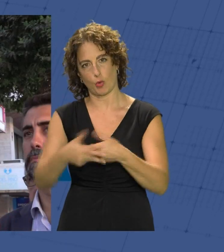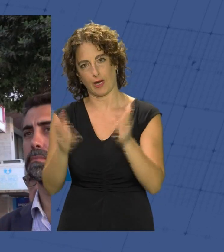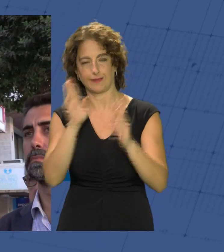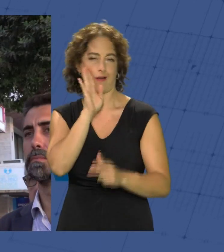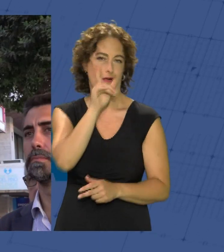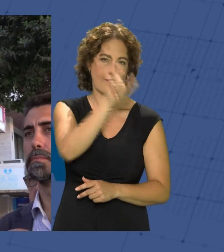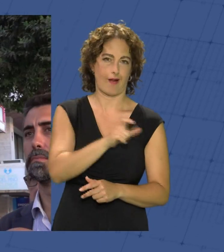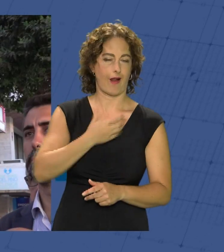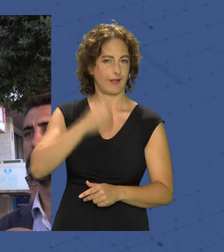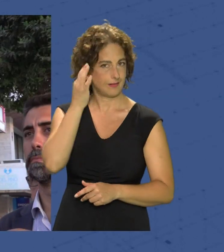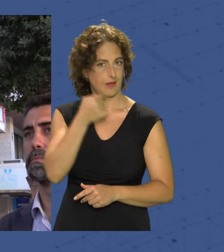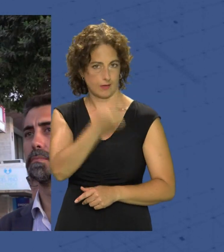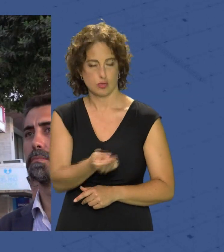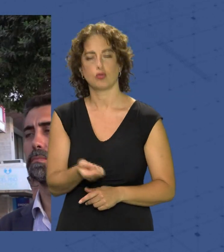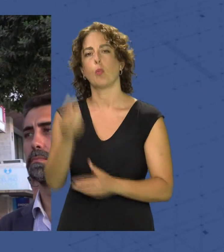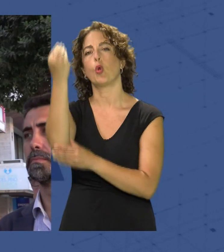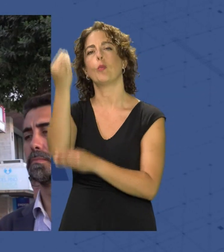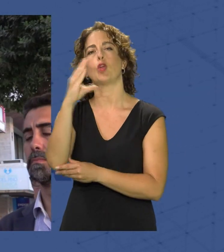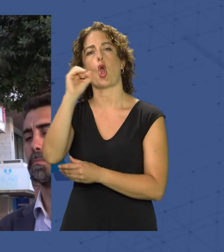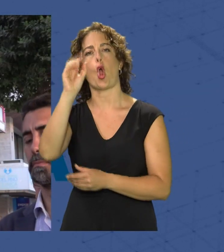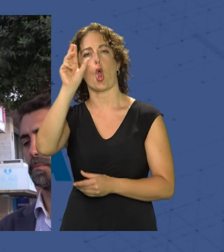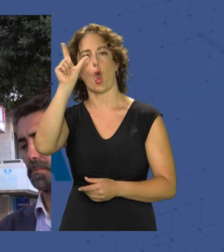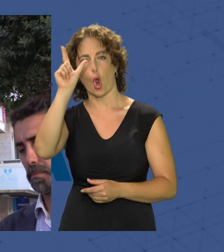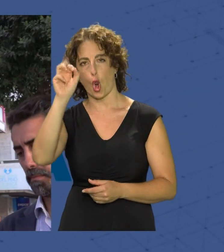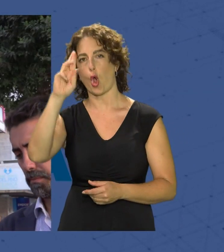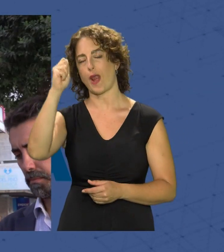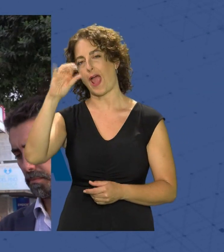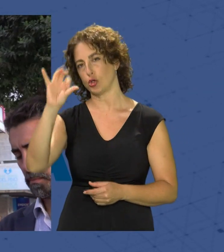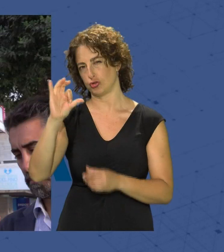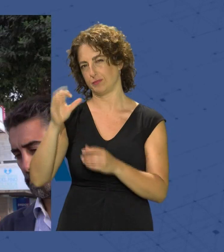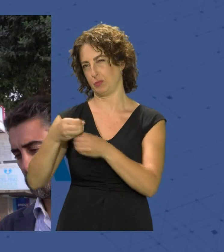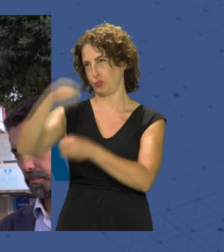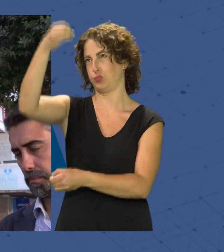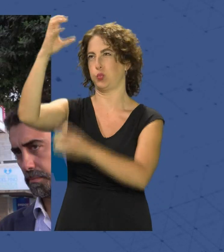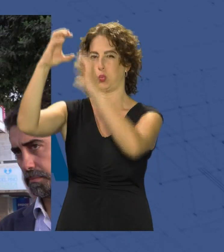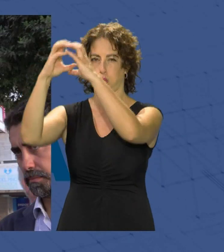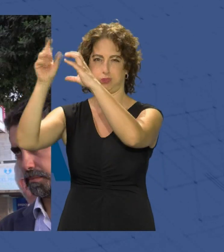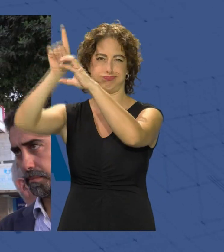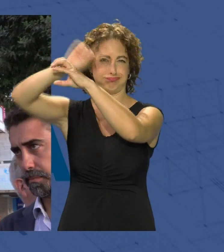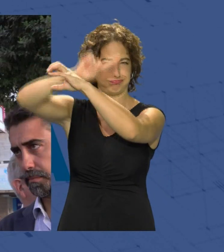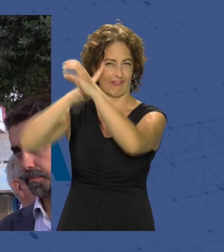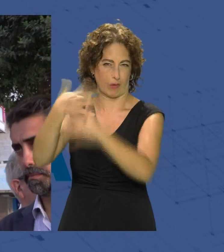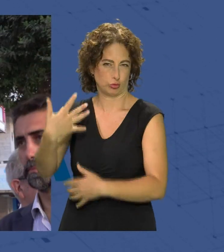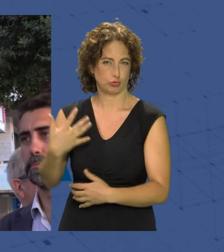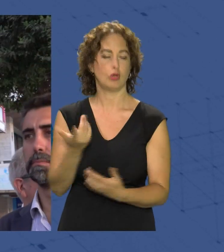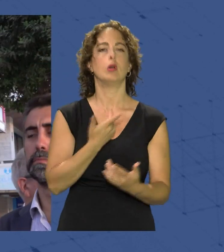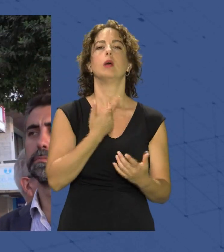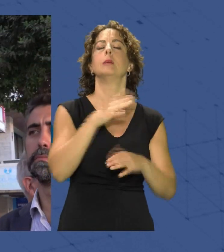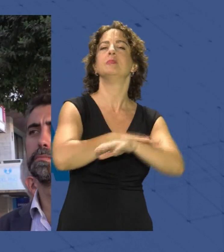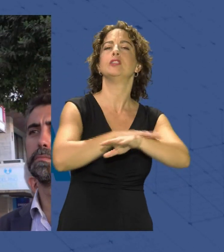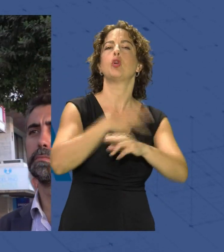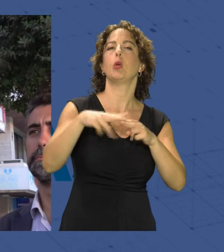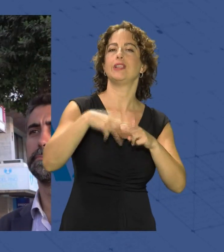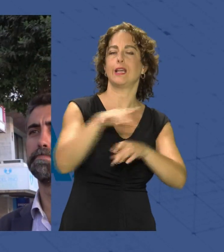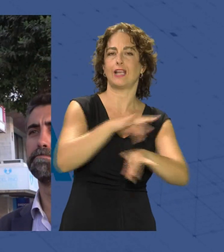alcaldesa del monumento a los colorados del pingurucho famoso vendrá el ministro de política territorial y